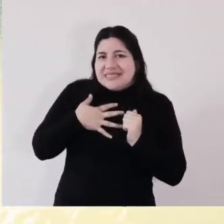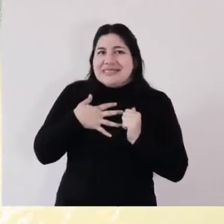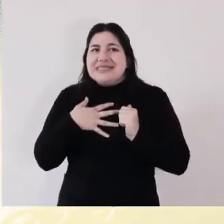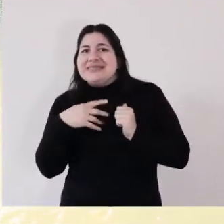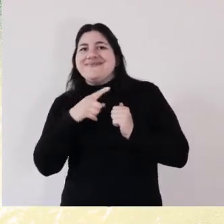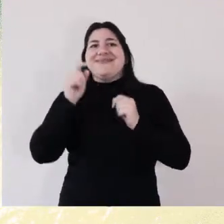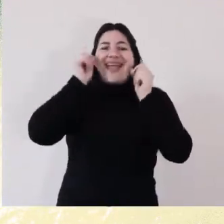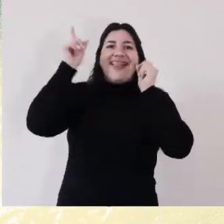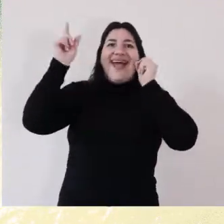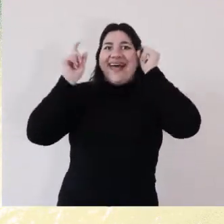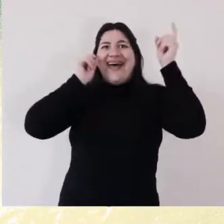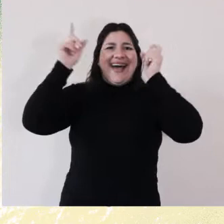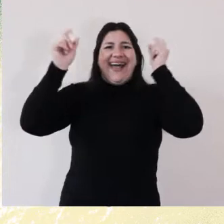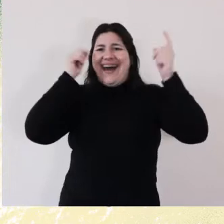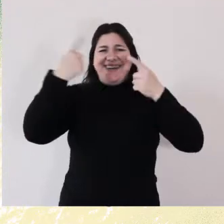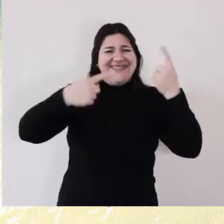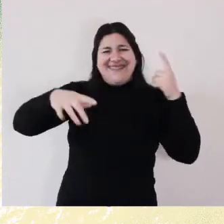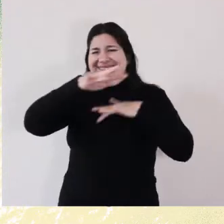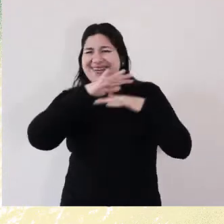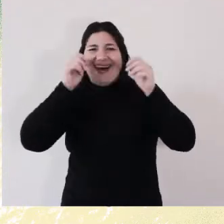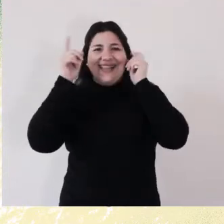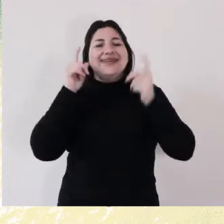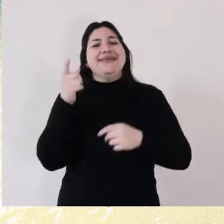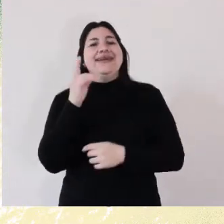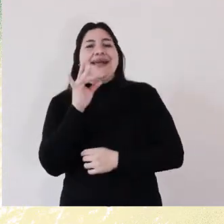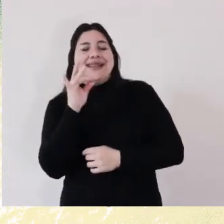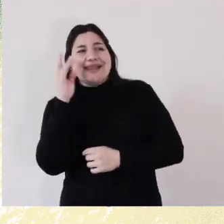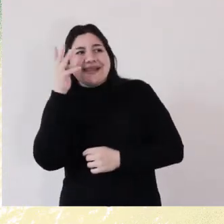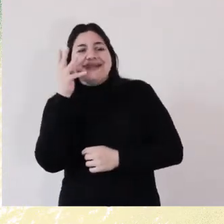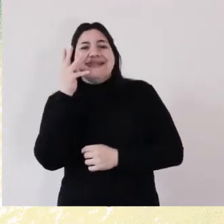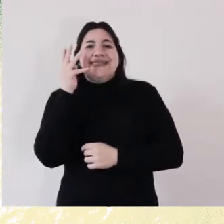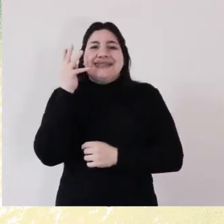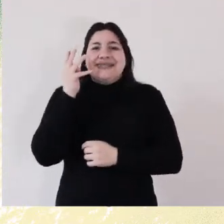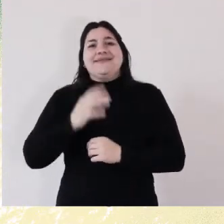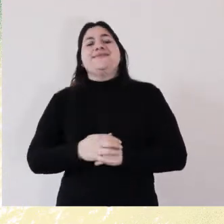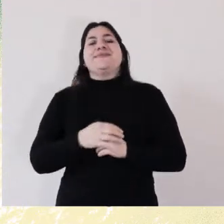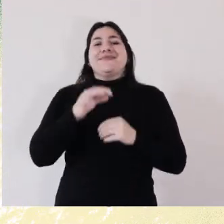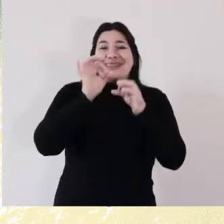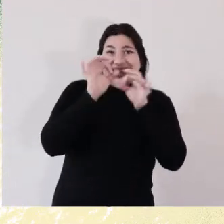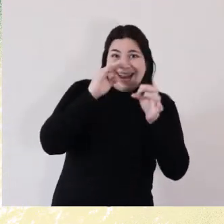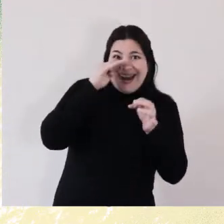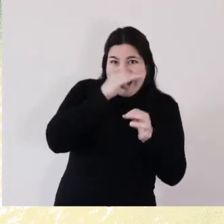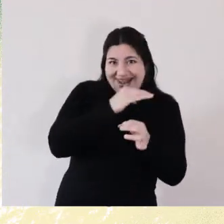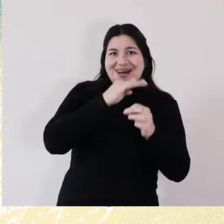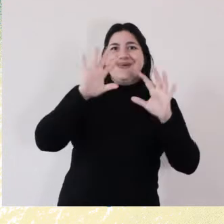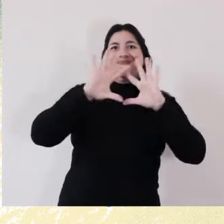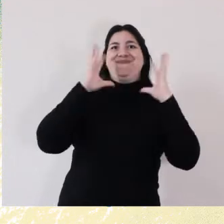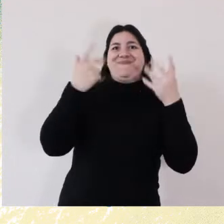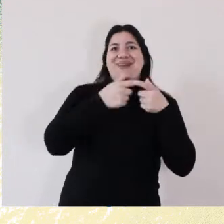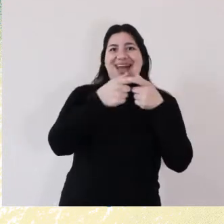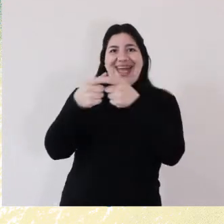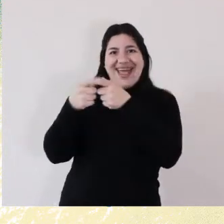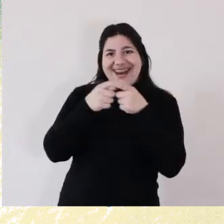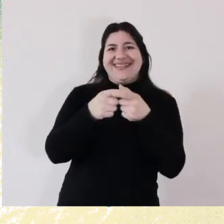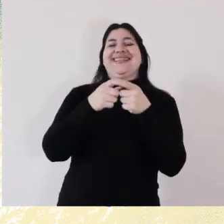se le empiezan a ocurrir cosas interesantes. Los orejudos son planetas. Las